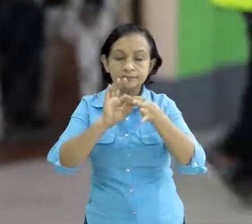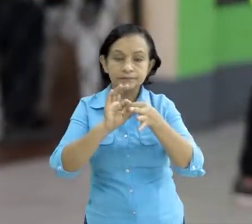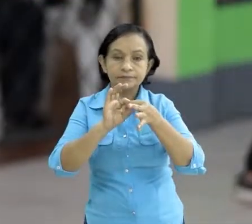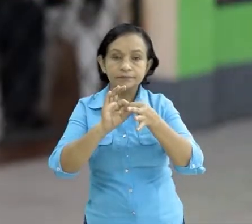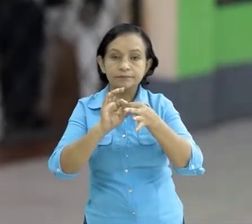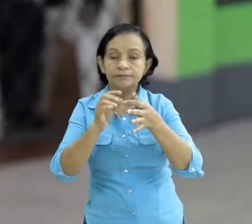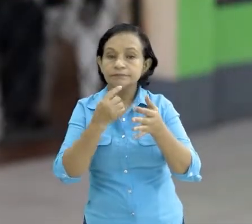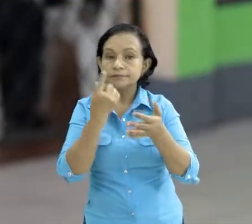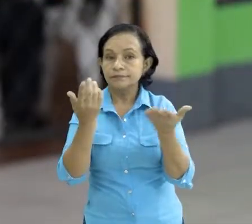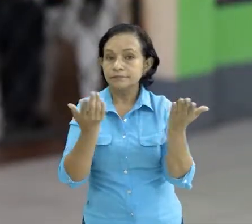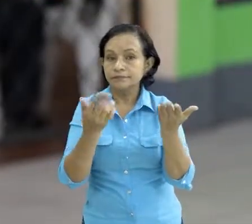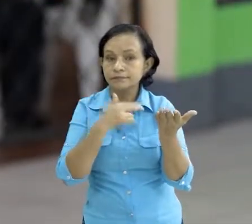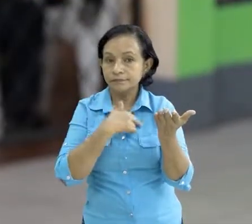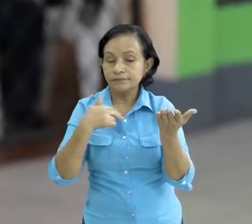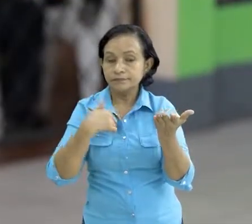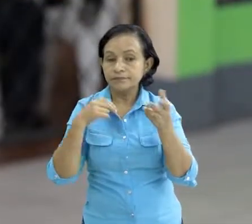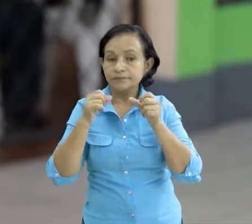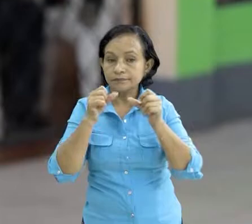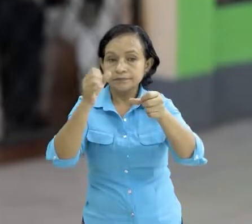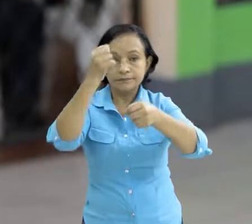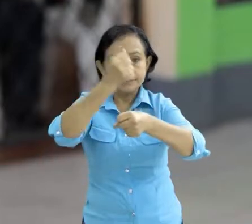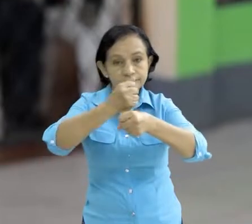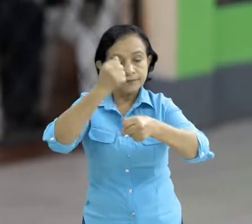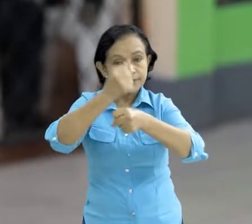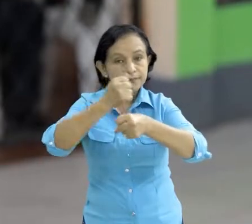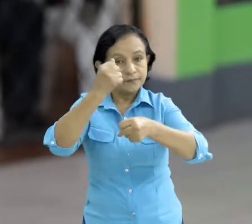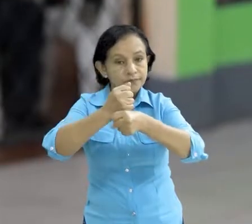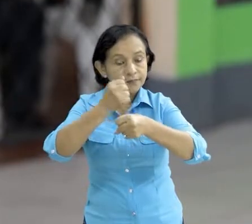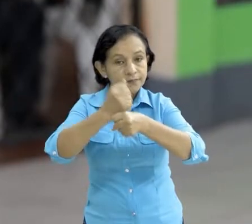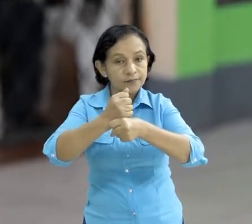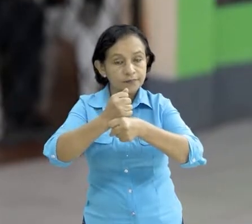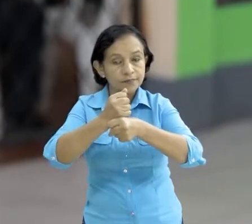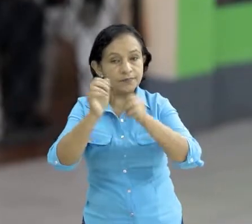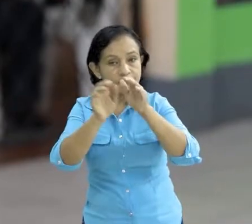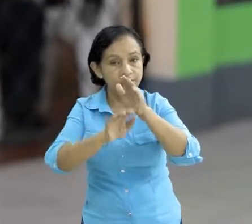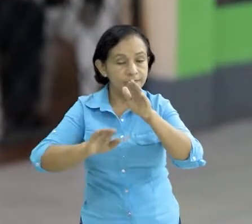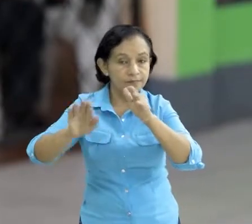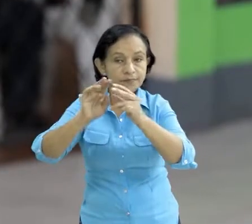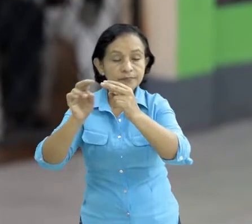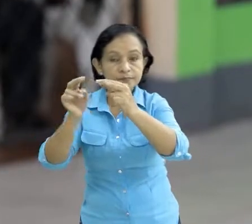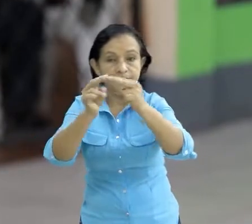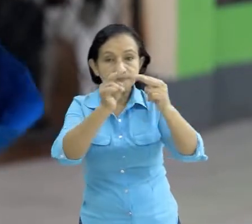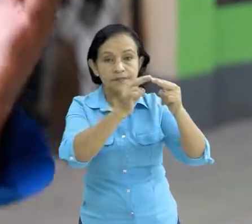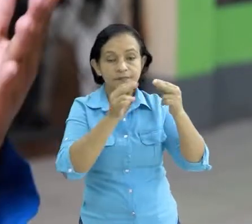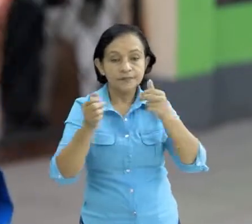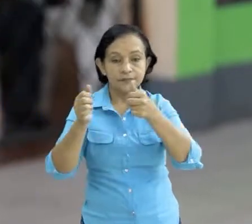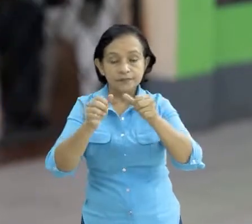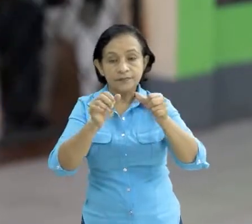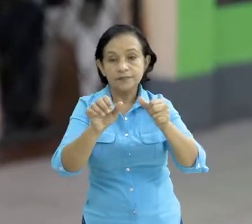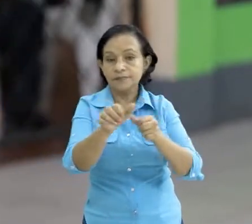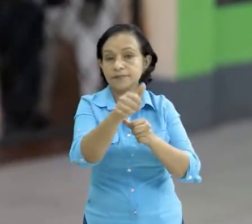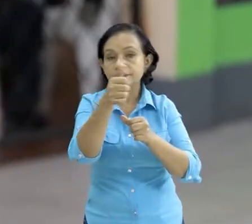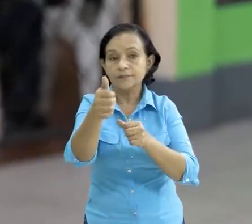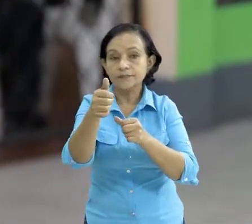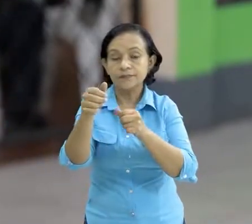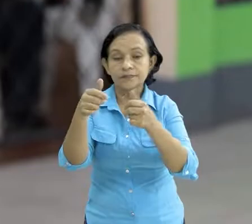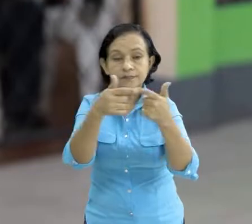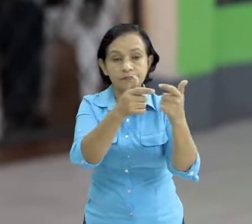mano a que van a seguir trabajando de una manera mucho mayor articulada con el resto de